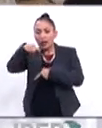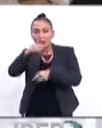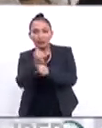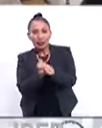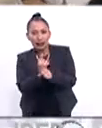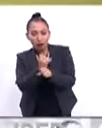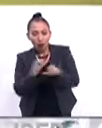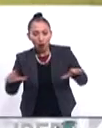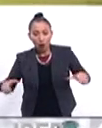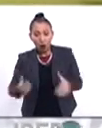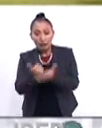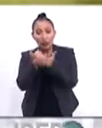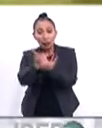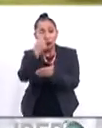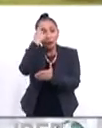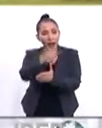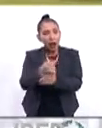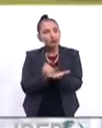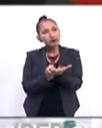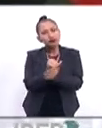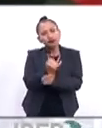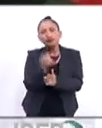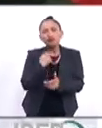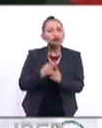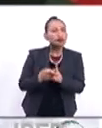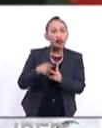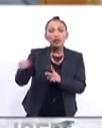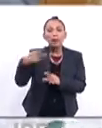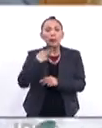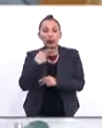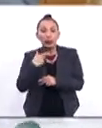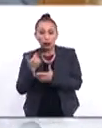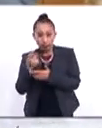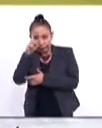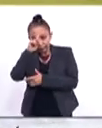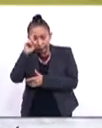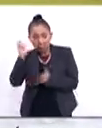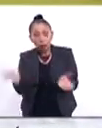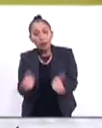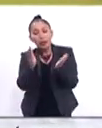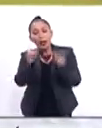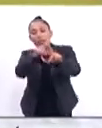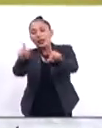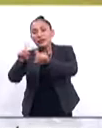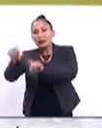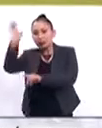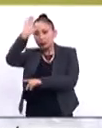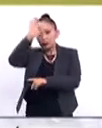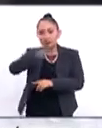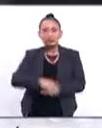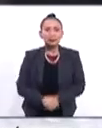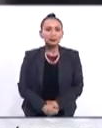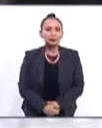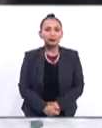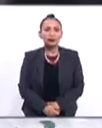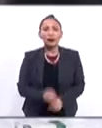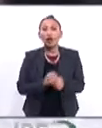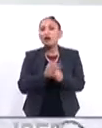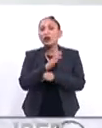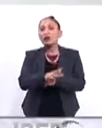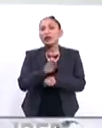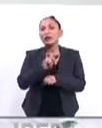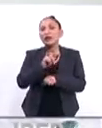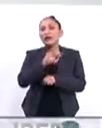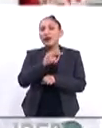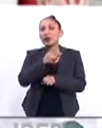investigadores, de gran utilidad para la toma de decisiones de los políticos, así como el fomento a la diversidad cultural. Con información